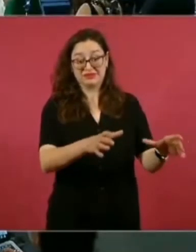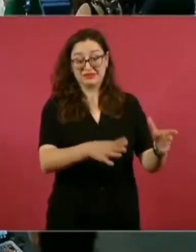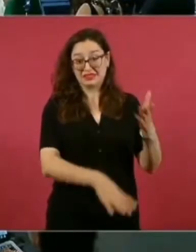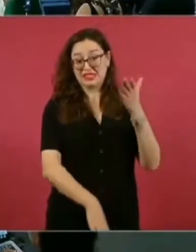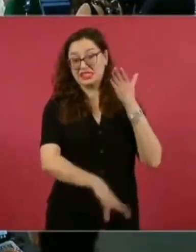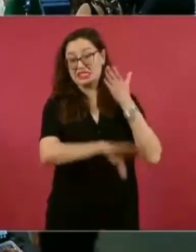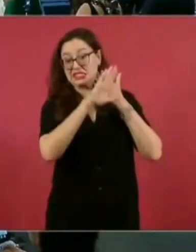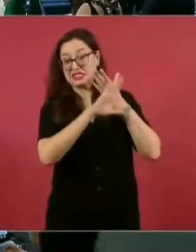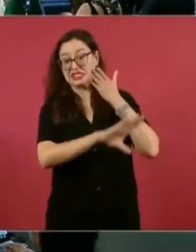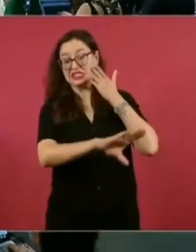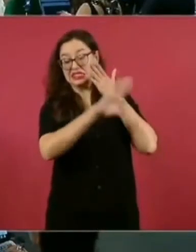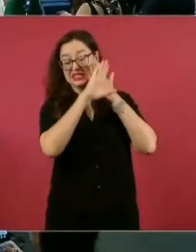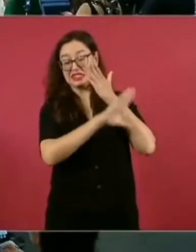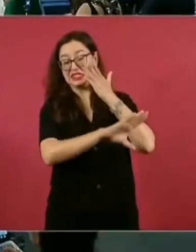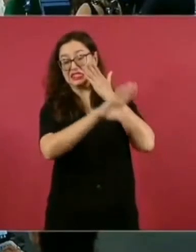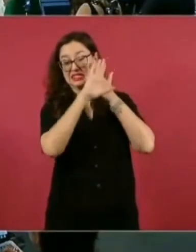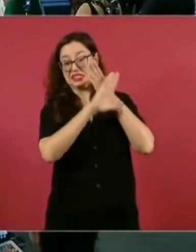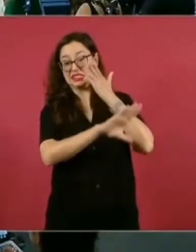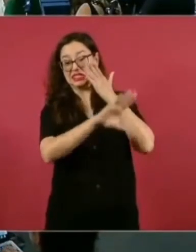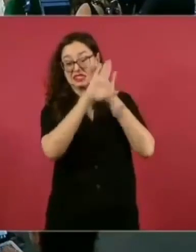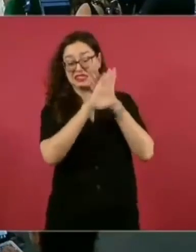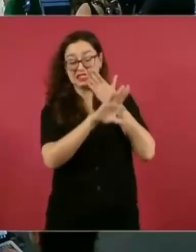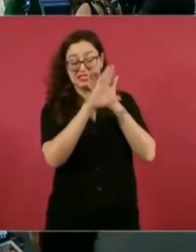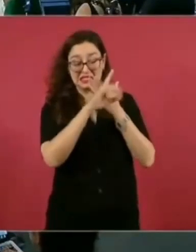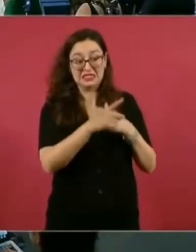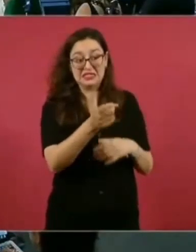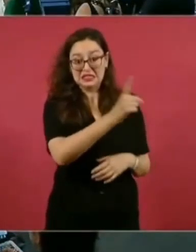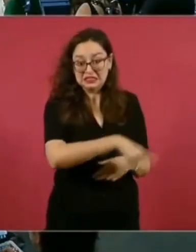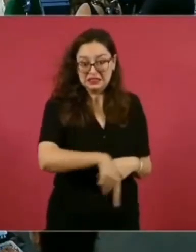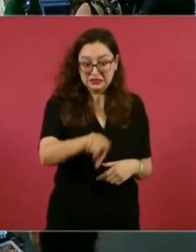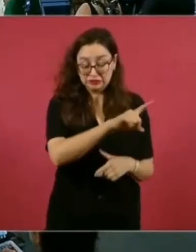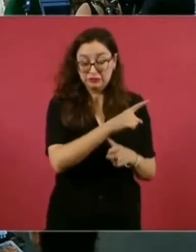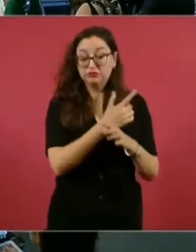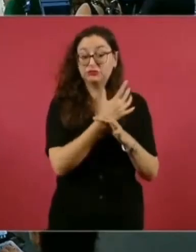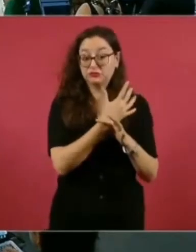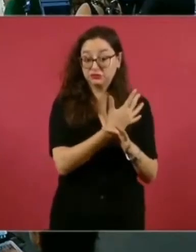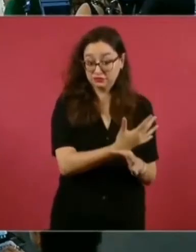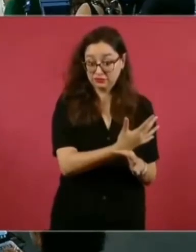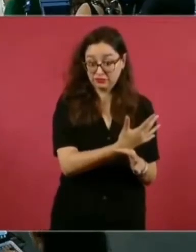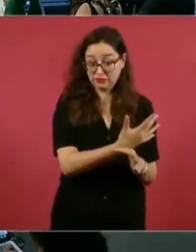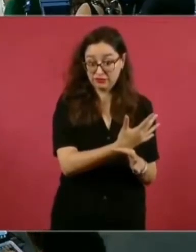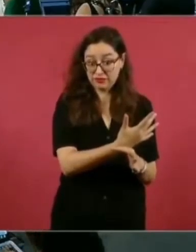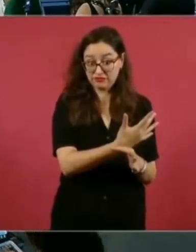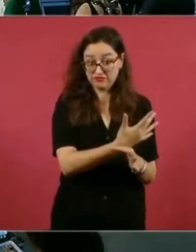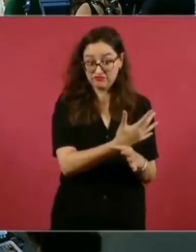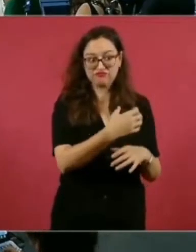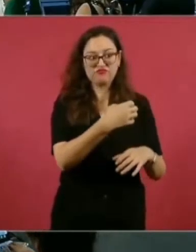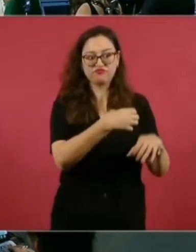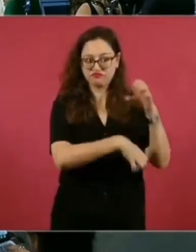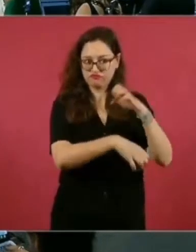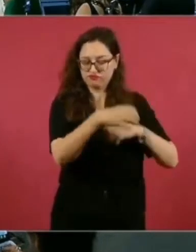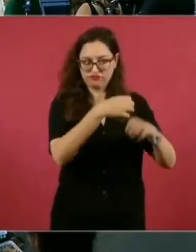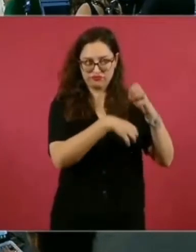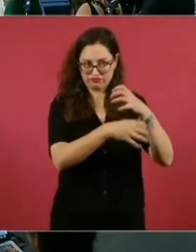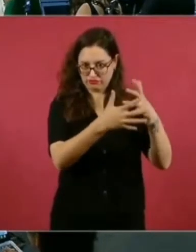o algunos de ellos, estoy hablando de grandes empresarios,